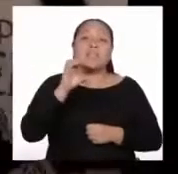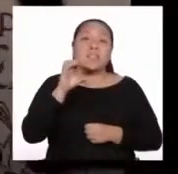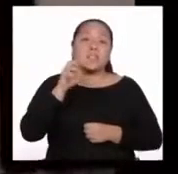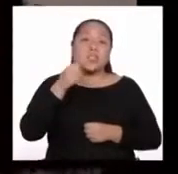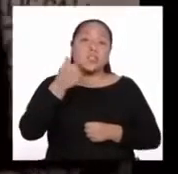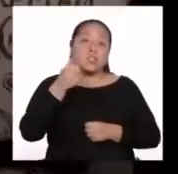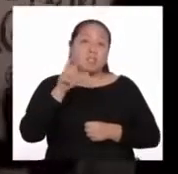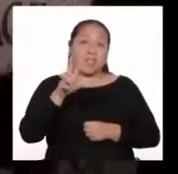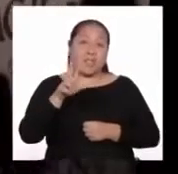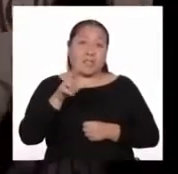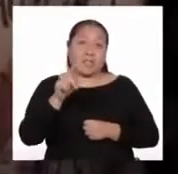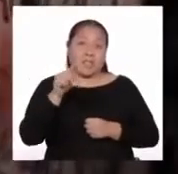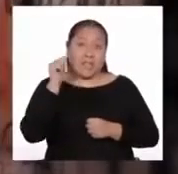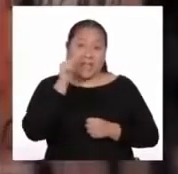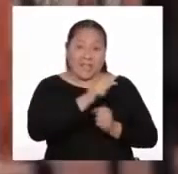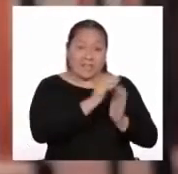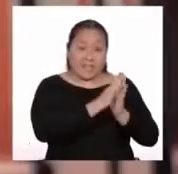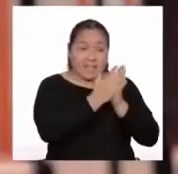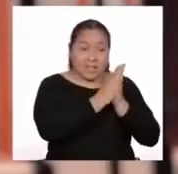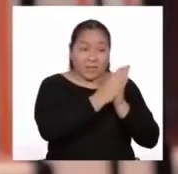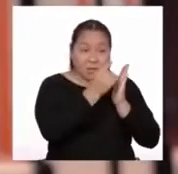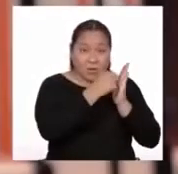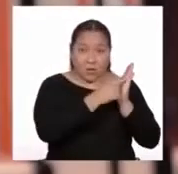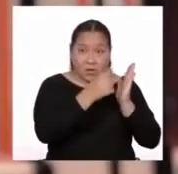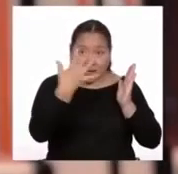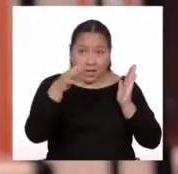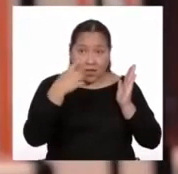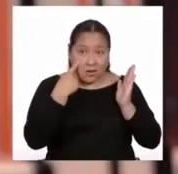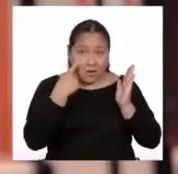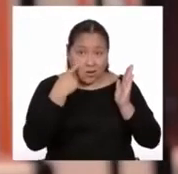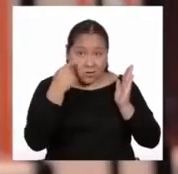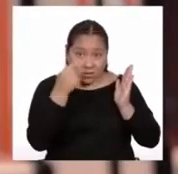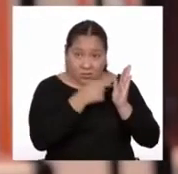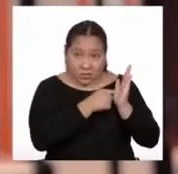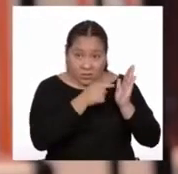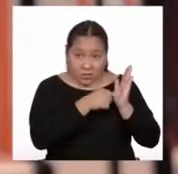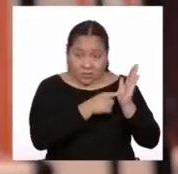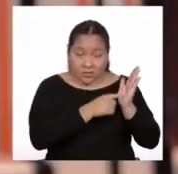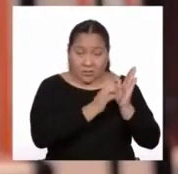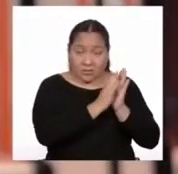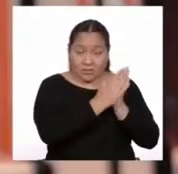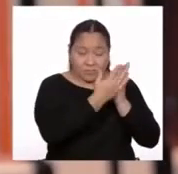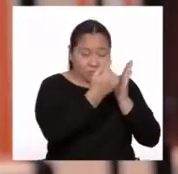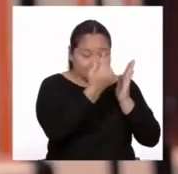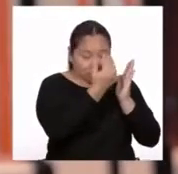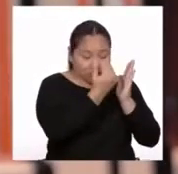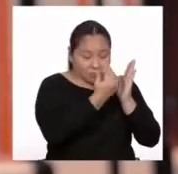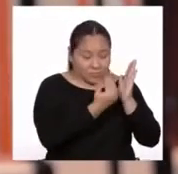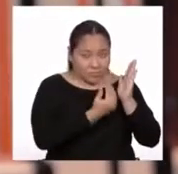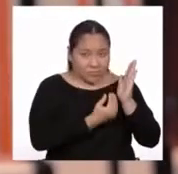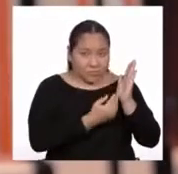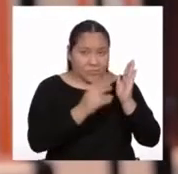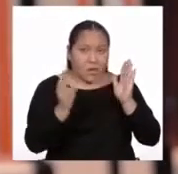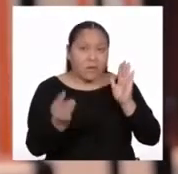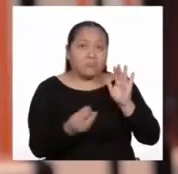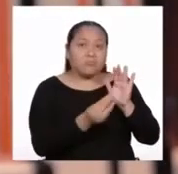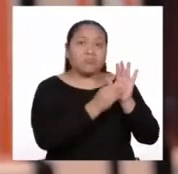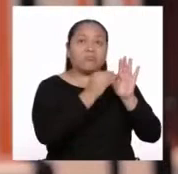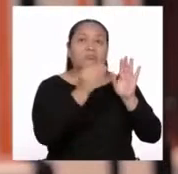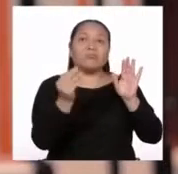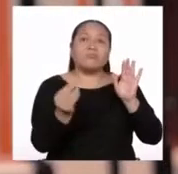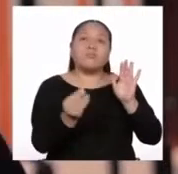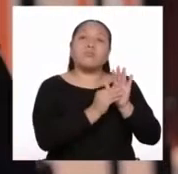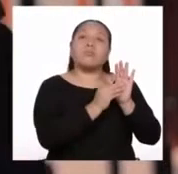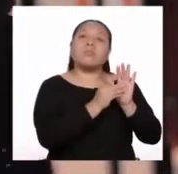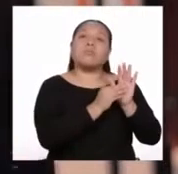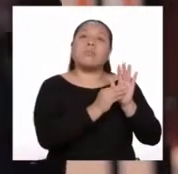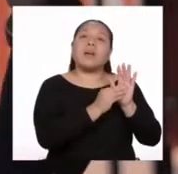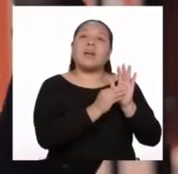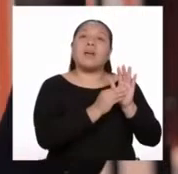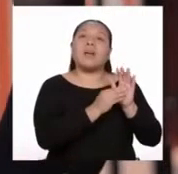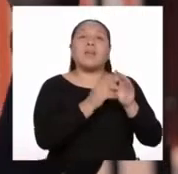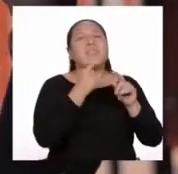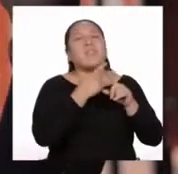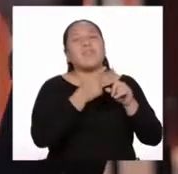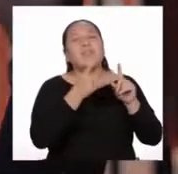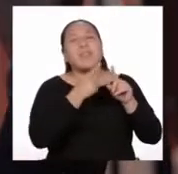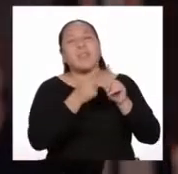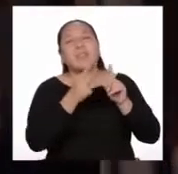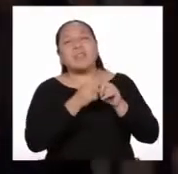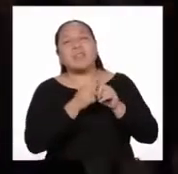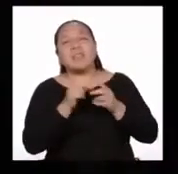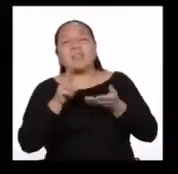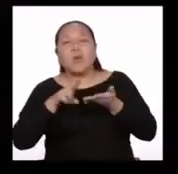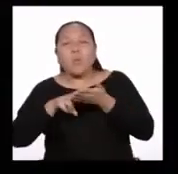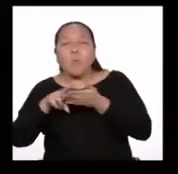manuscrito que nosotros conocemos es un manuscrito que incorpora borradores que había escrito